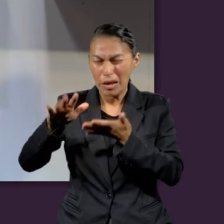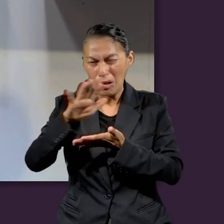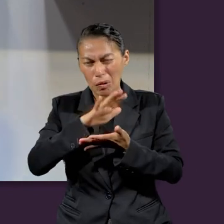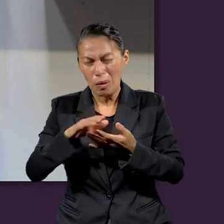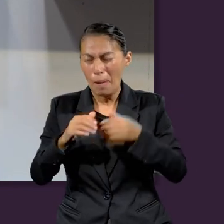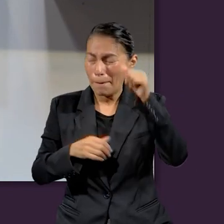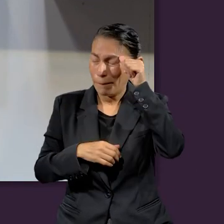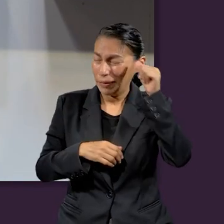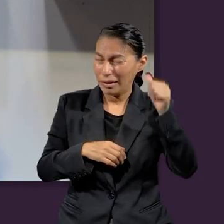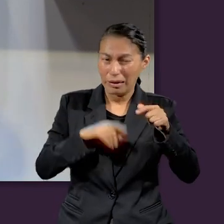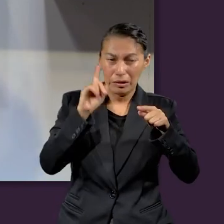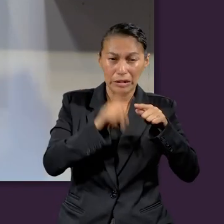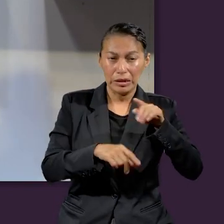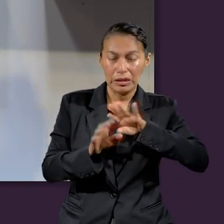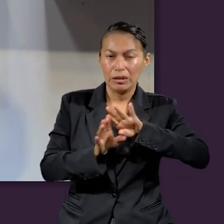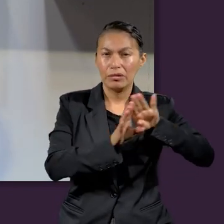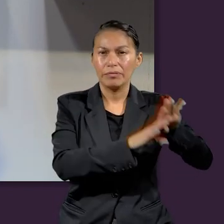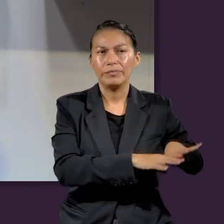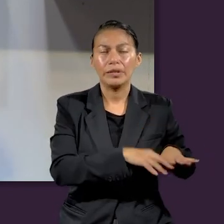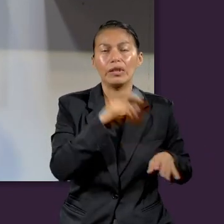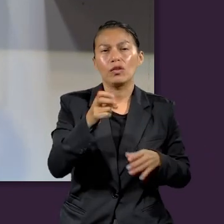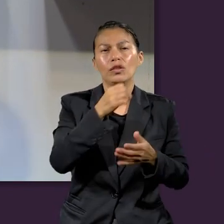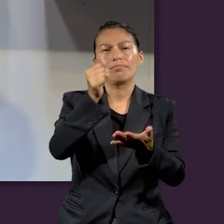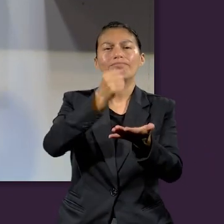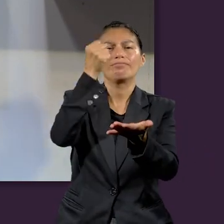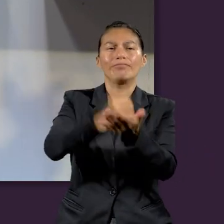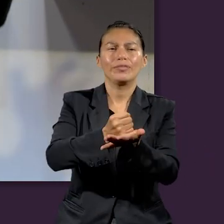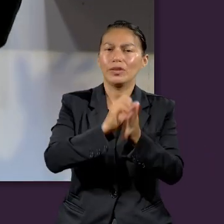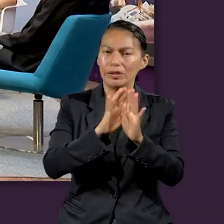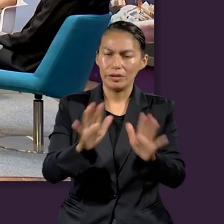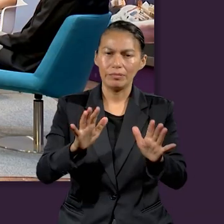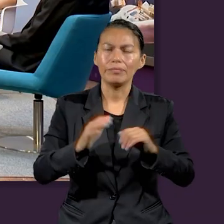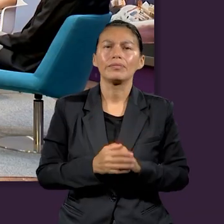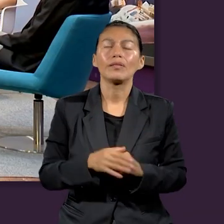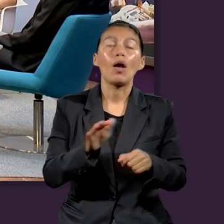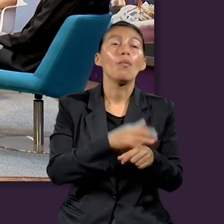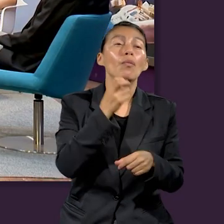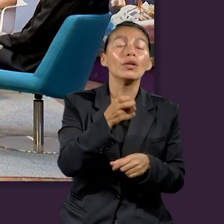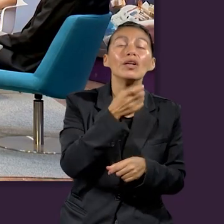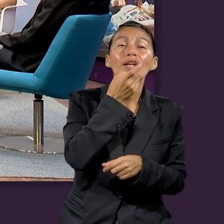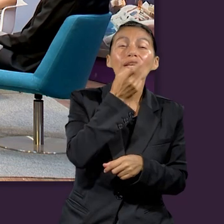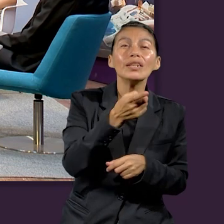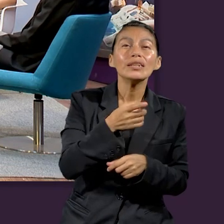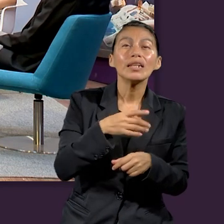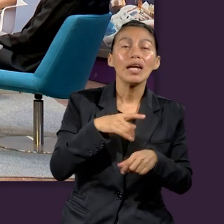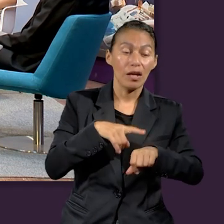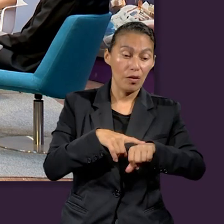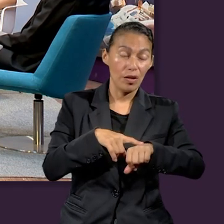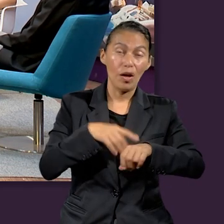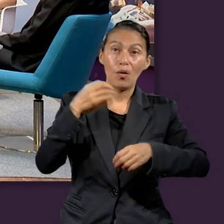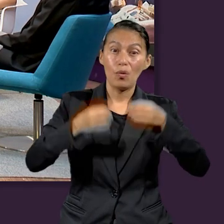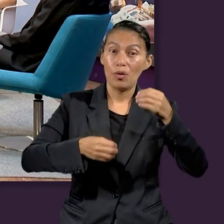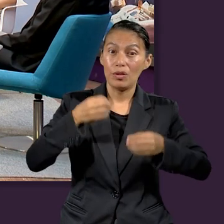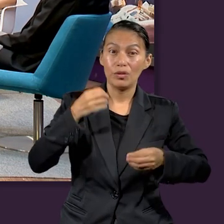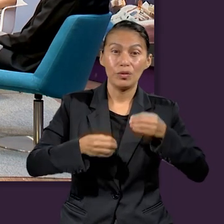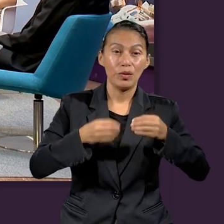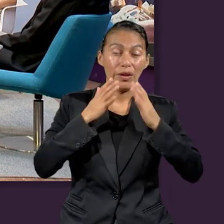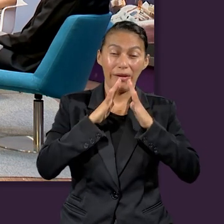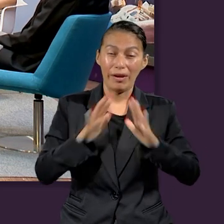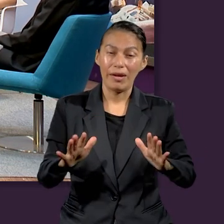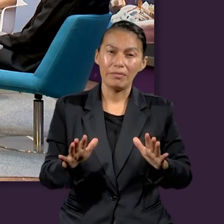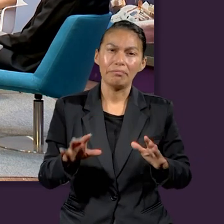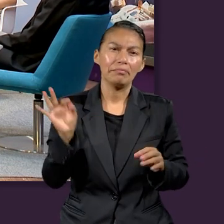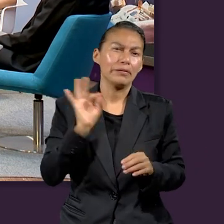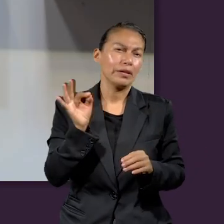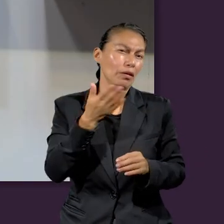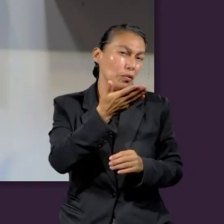cielo de toda esa carga de pecado y está sellando los casos, ¿no? Por eso dice, la hora de su juicio ha llegado, ¿no? Entonces, quizás